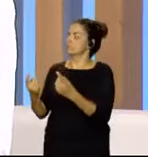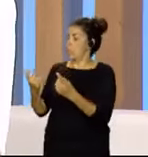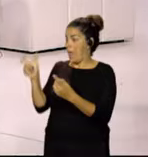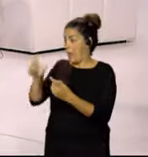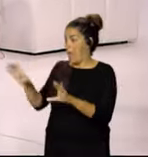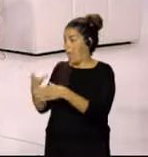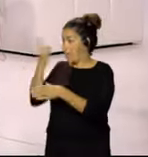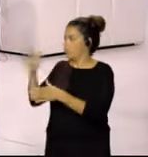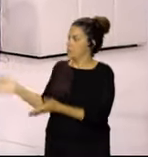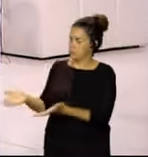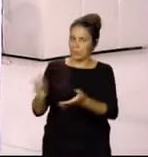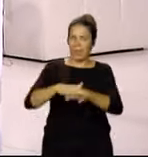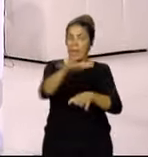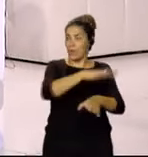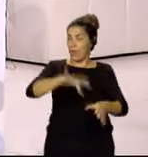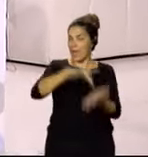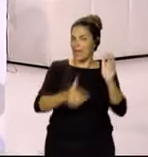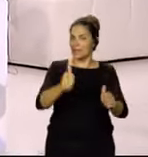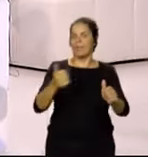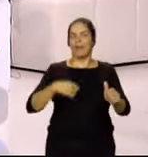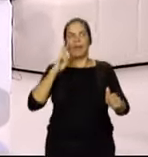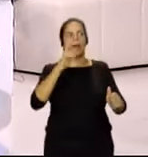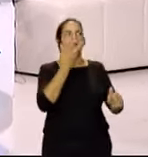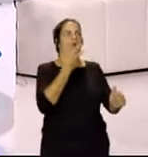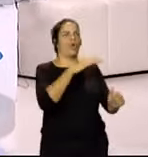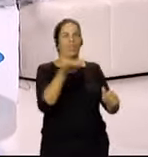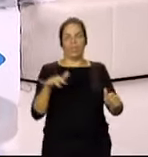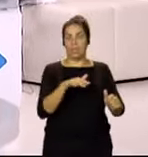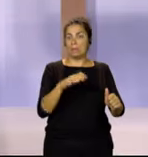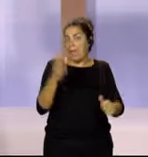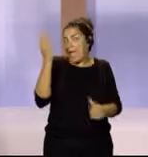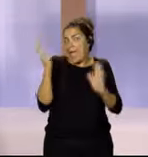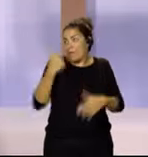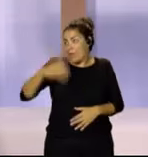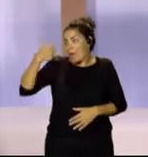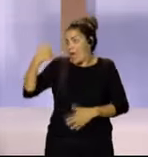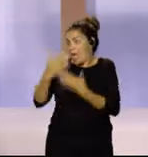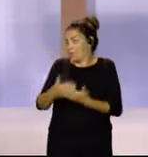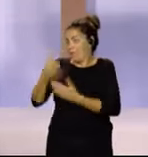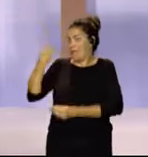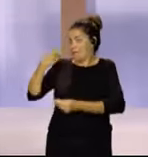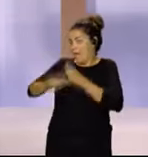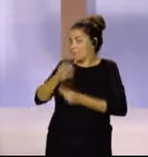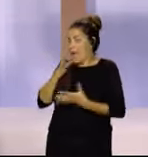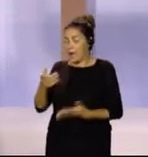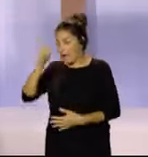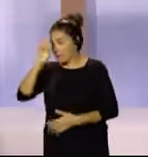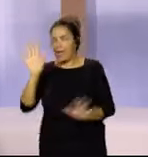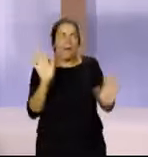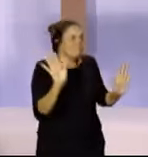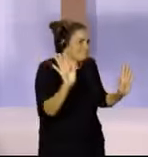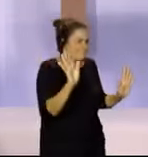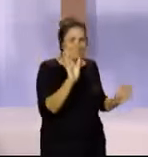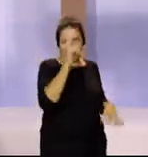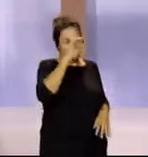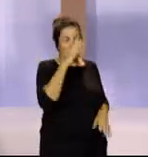van a examinar para que se vayan familiarizando también con el espacio. Lo hacían cuando yo estudiaba. No sé si se sigue haciendo, Raquel. la verdad, no lo sé, porque yo no estoy organizando la parte